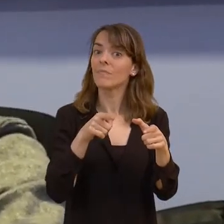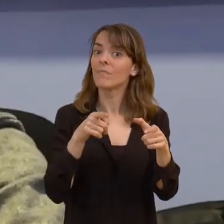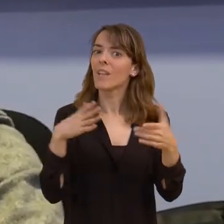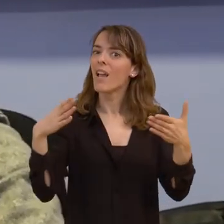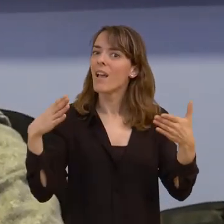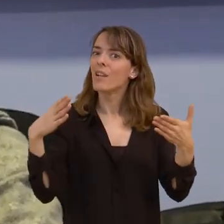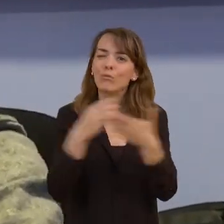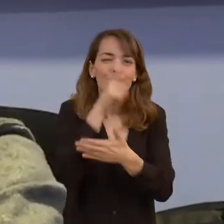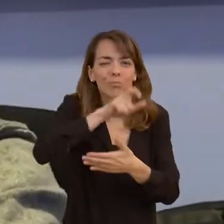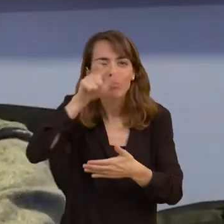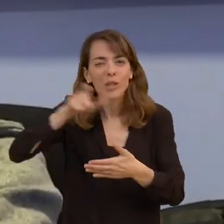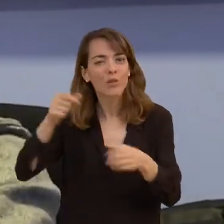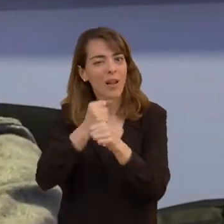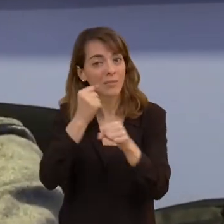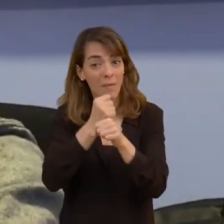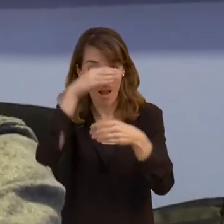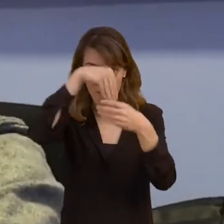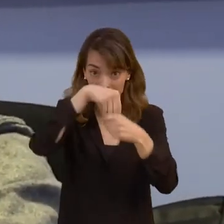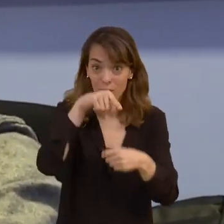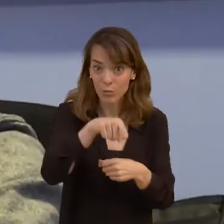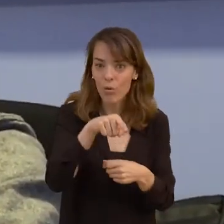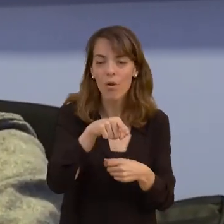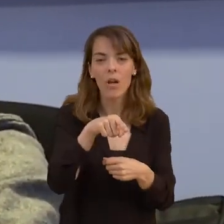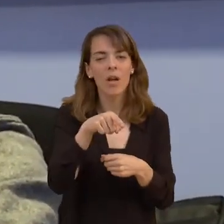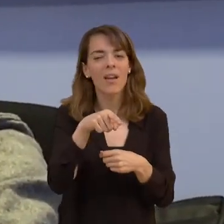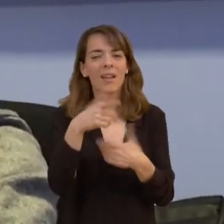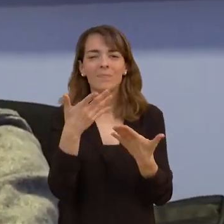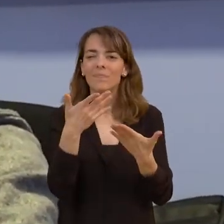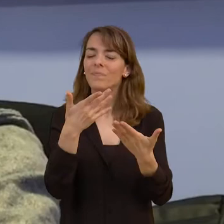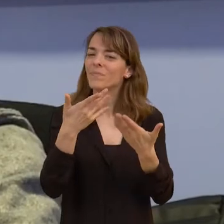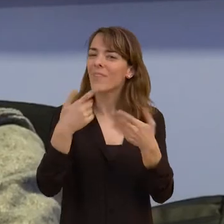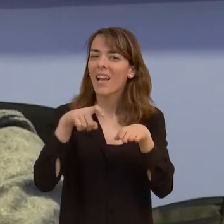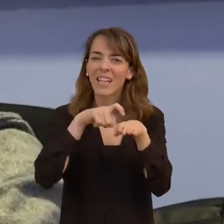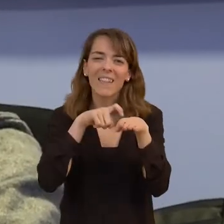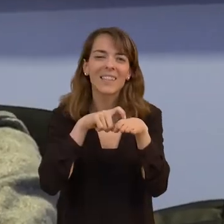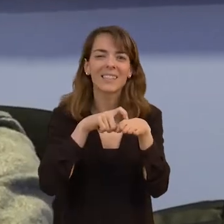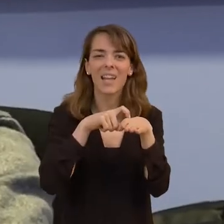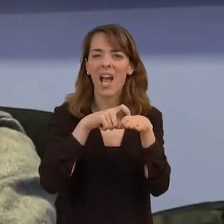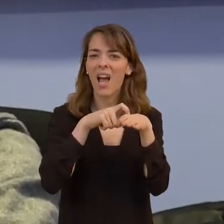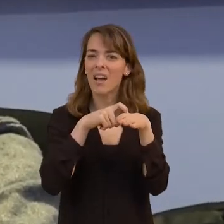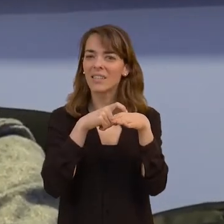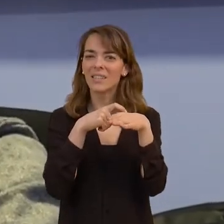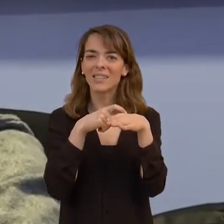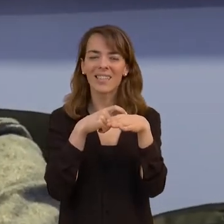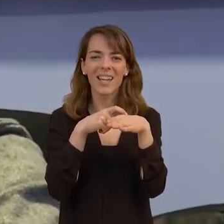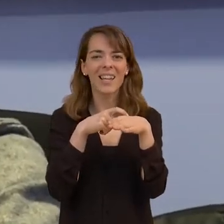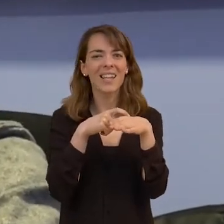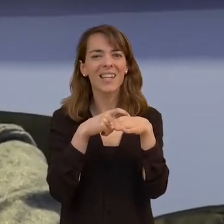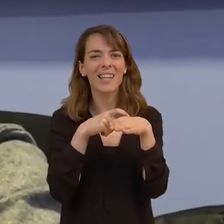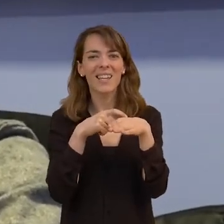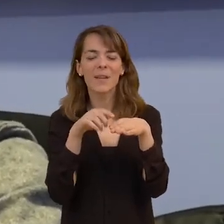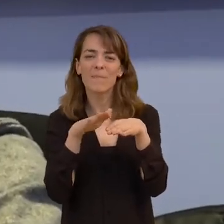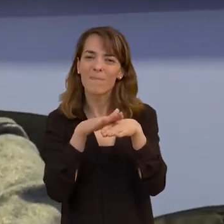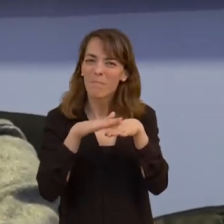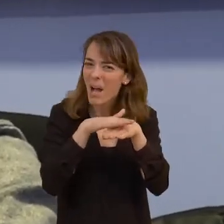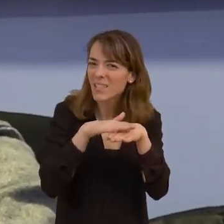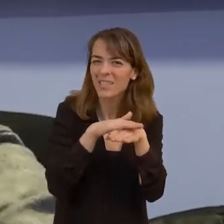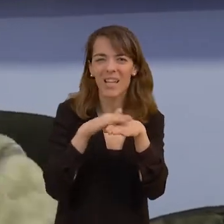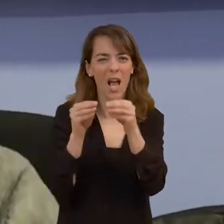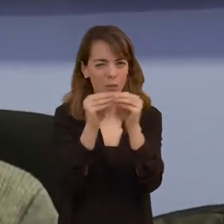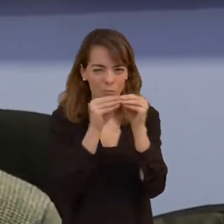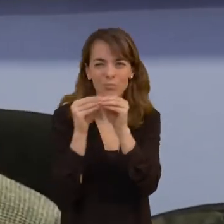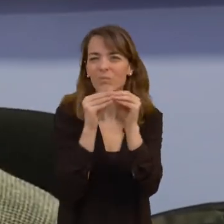importante que todo el personal que trabaja aquí tenga que tener unas características bastante